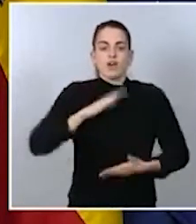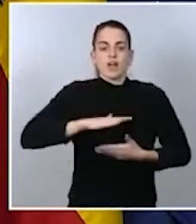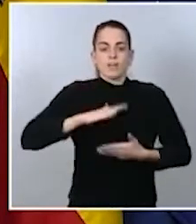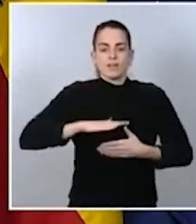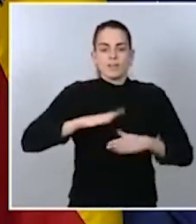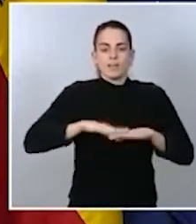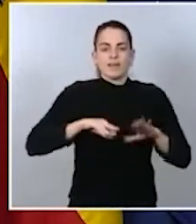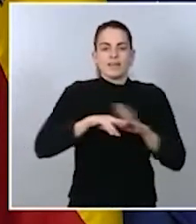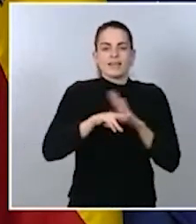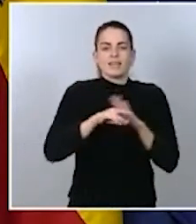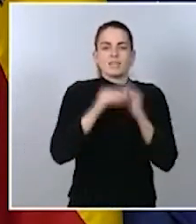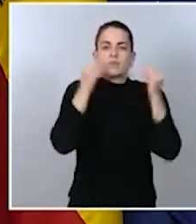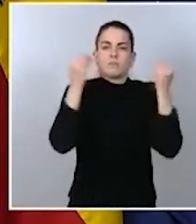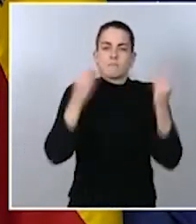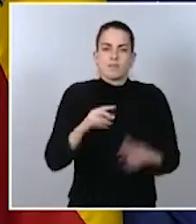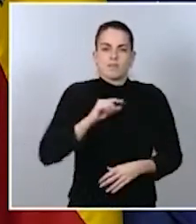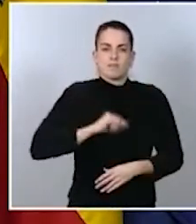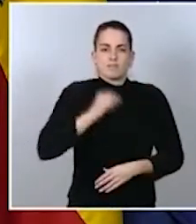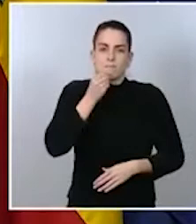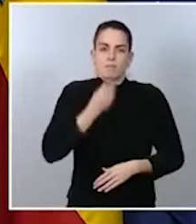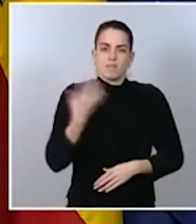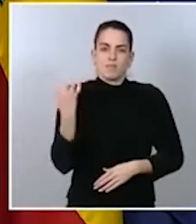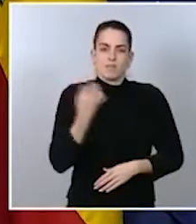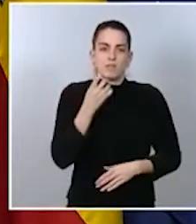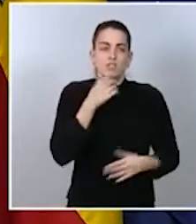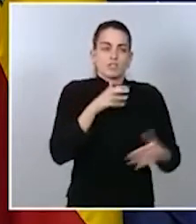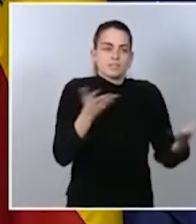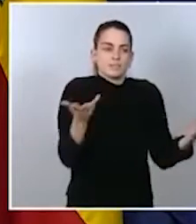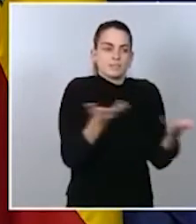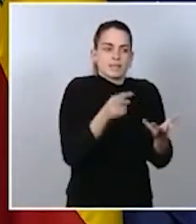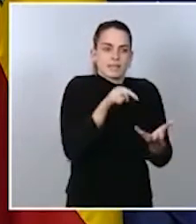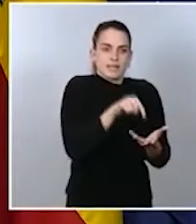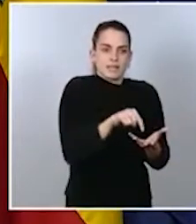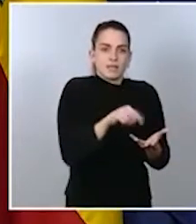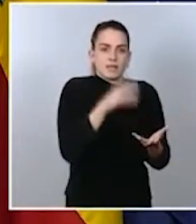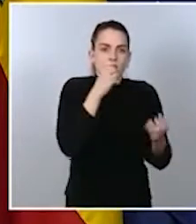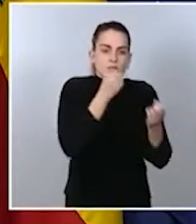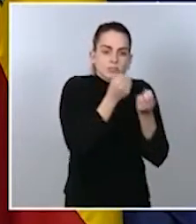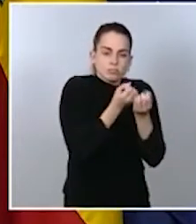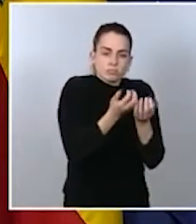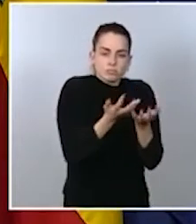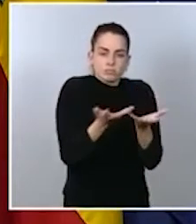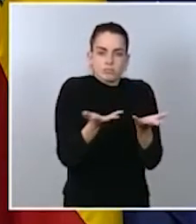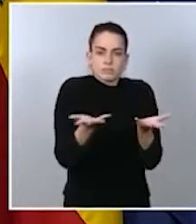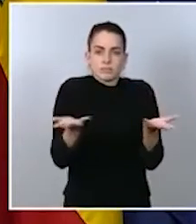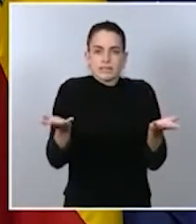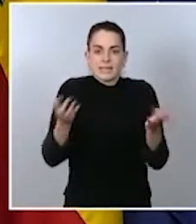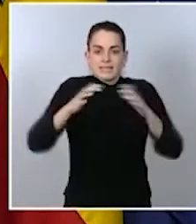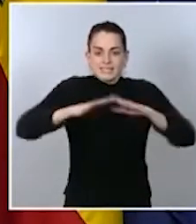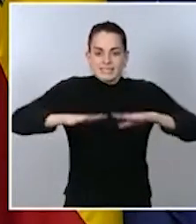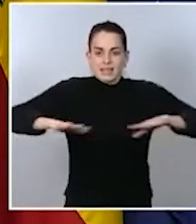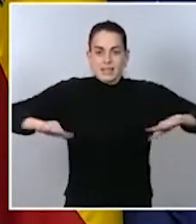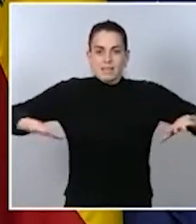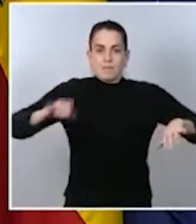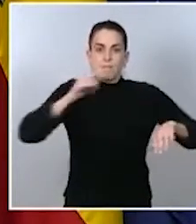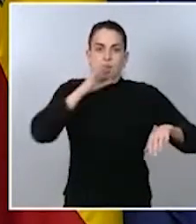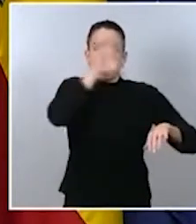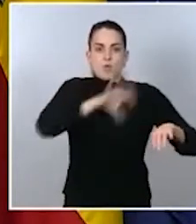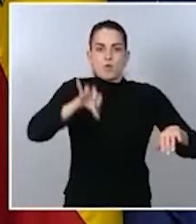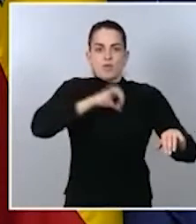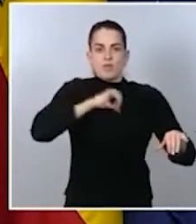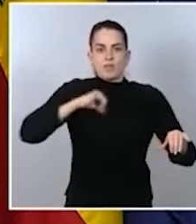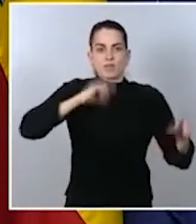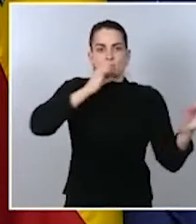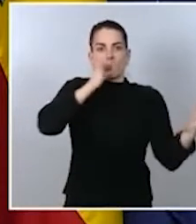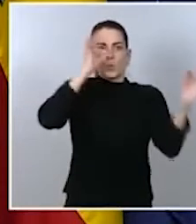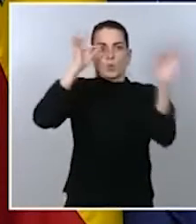esa emergencia, por ser, por así decirlo, extendida a muchísimas comunidades autónomas, a plurales comunidades autónomas,